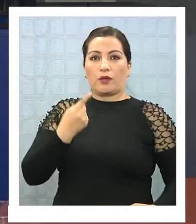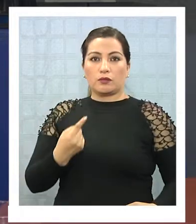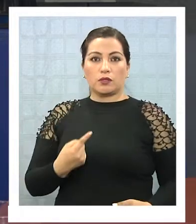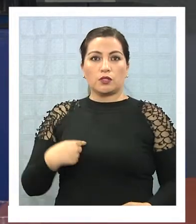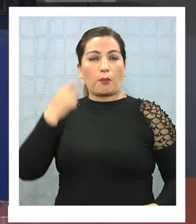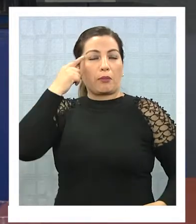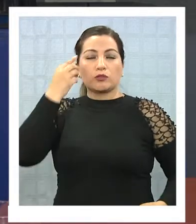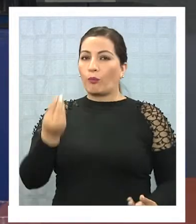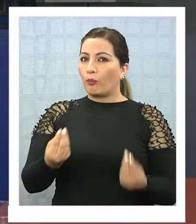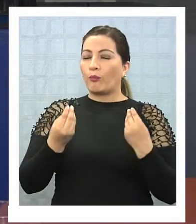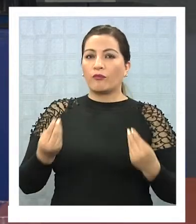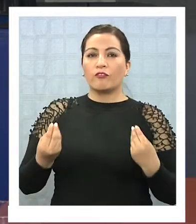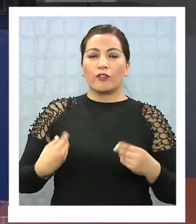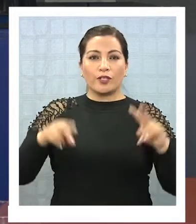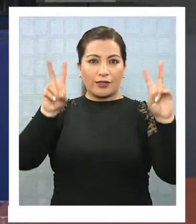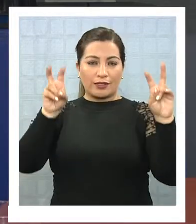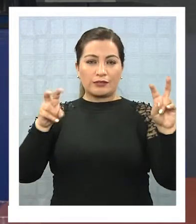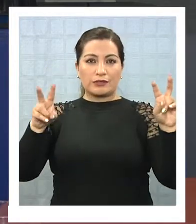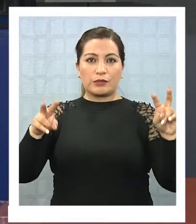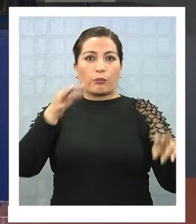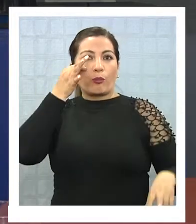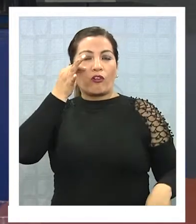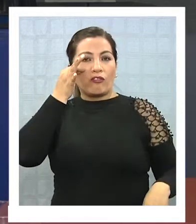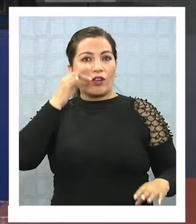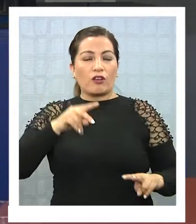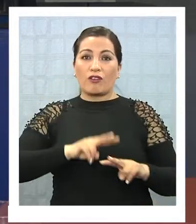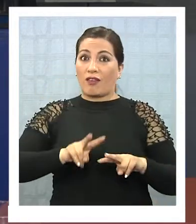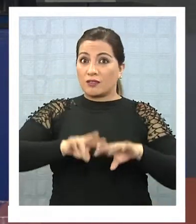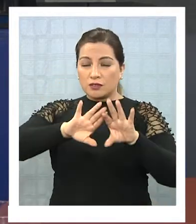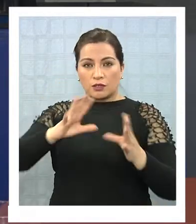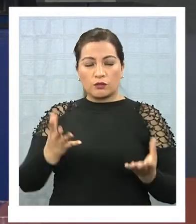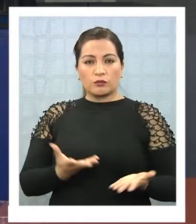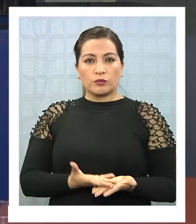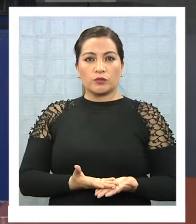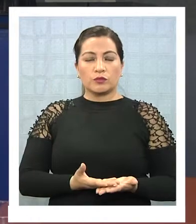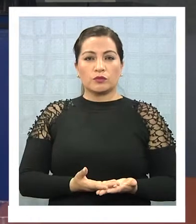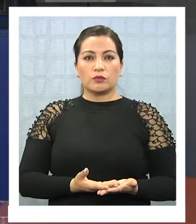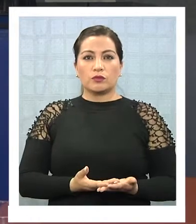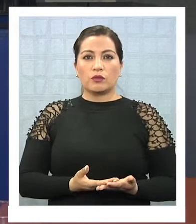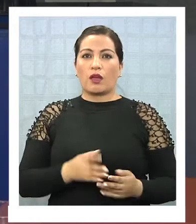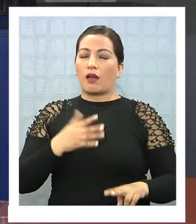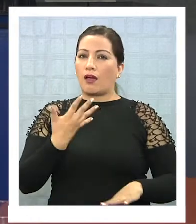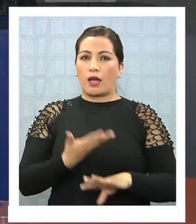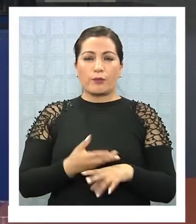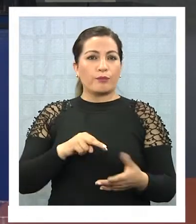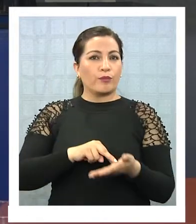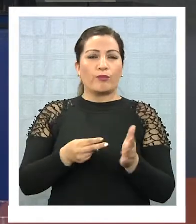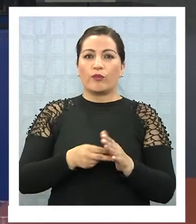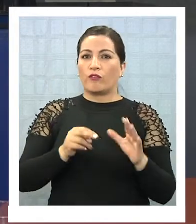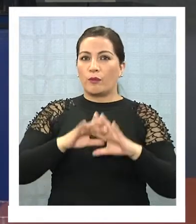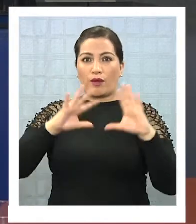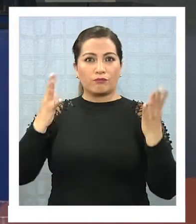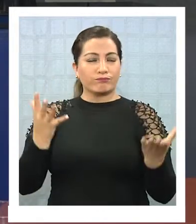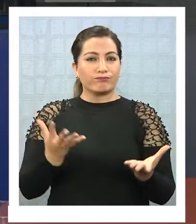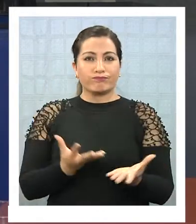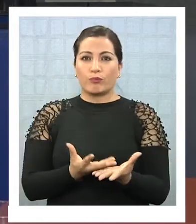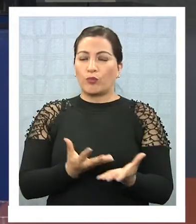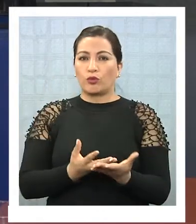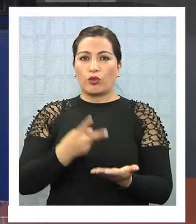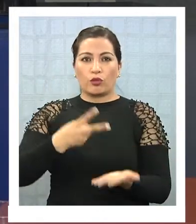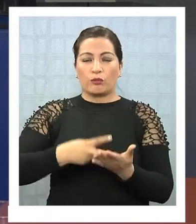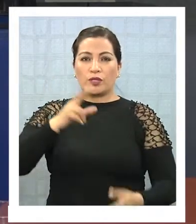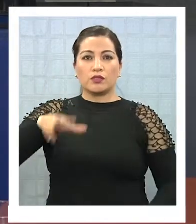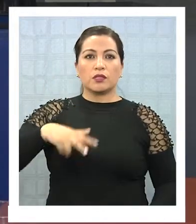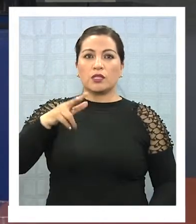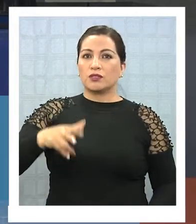muy aceptada, en el sentido de que podemos ver lo que está pasando en el mundo. Dentro de las amenazas globales, en 2018 se destacó que las principales